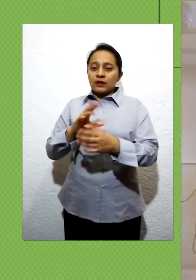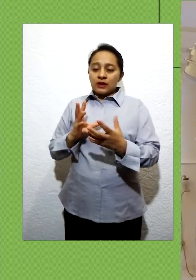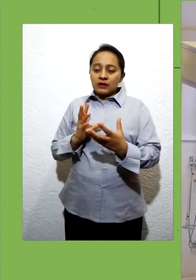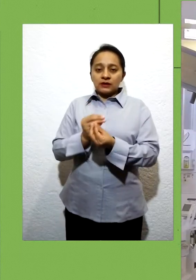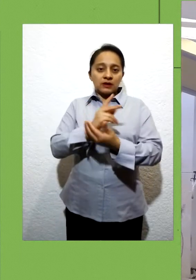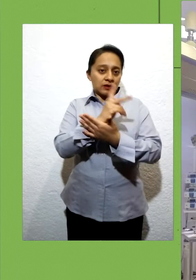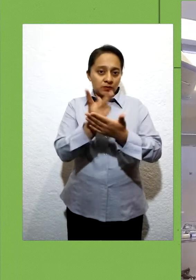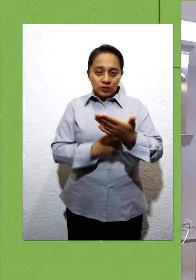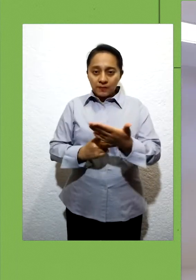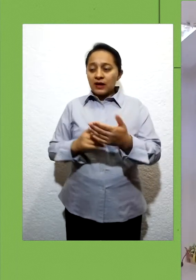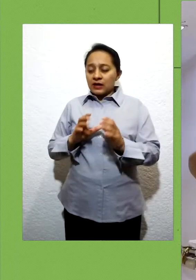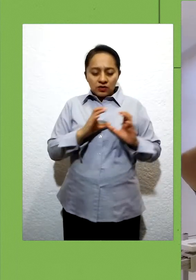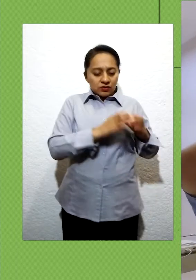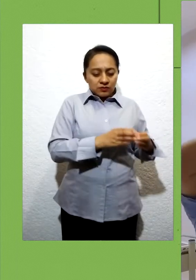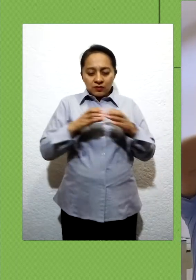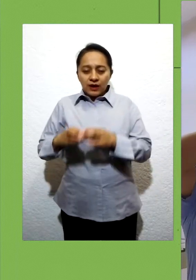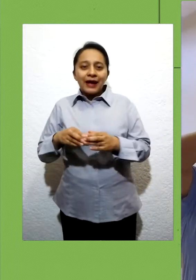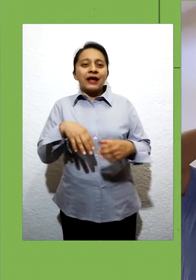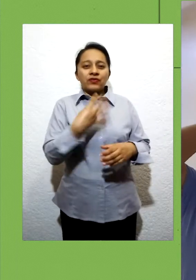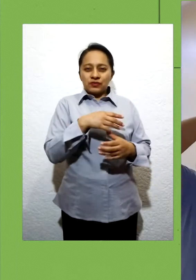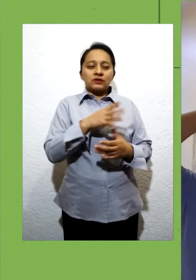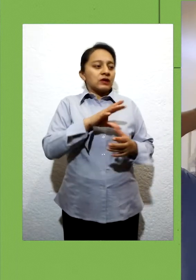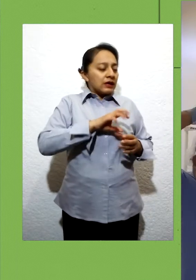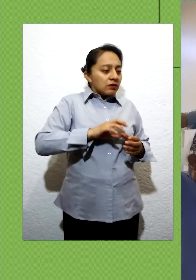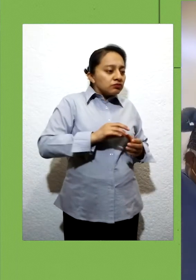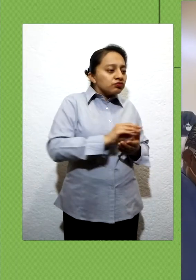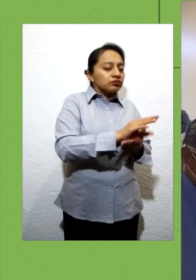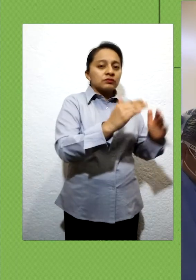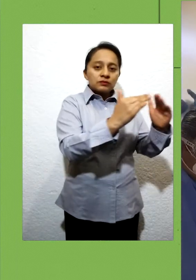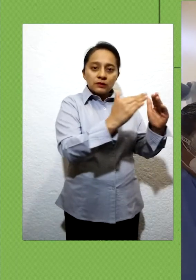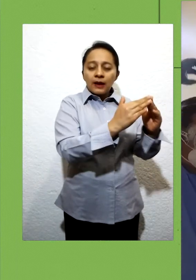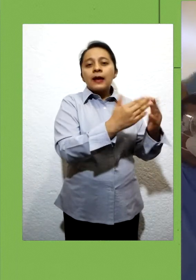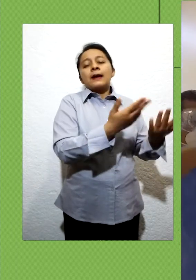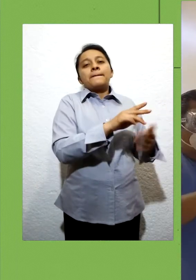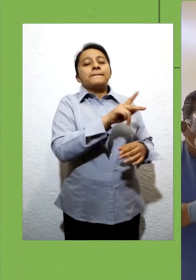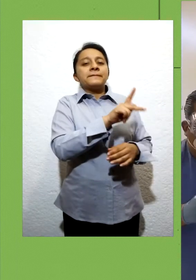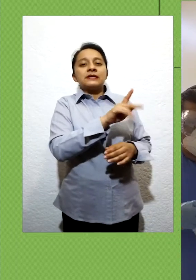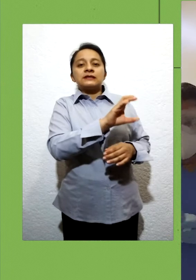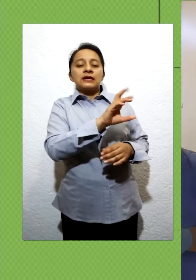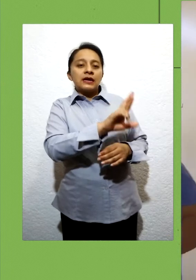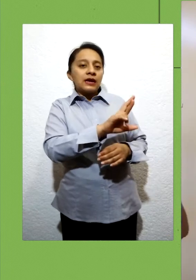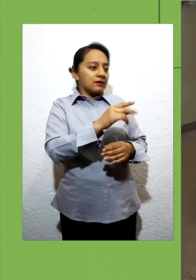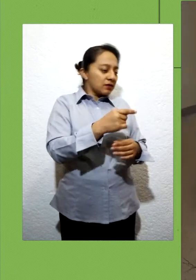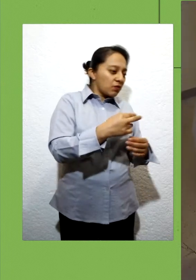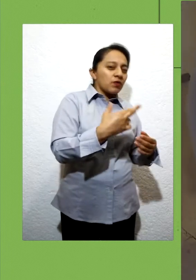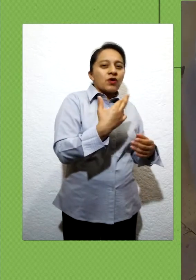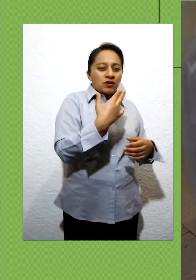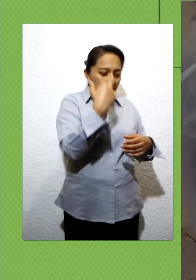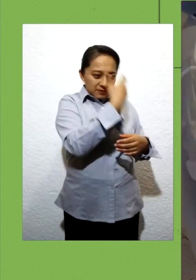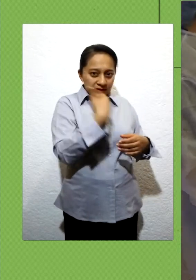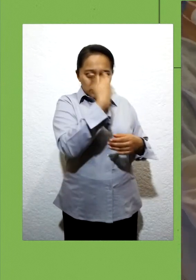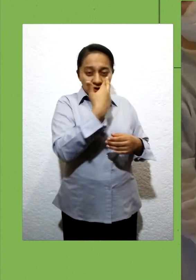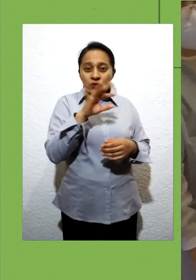la aplicación de estas pruebas PCR, de las cuales se obtiene el resultado en menos de 48 horas. Destacó que son los